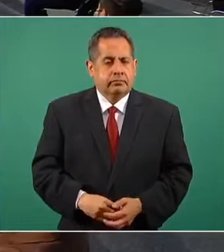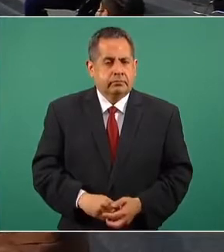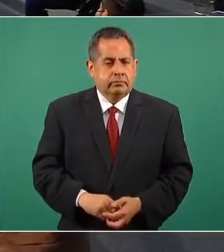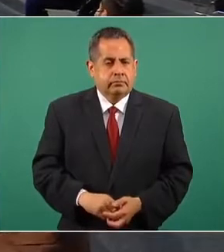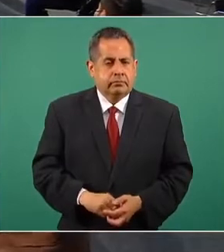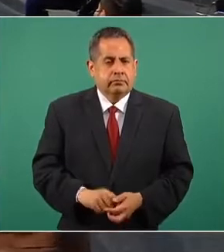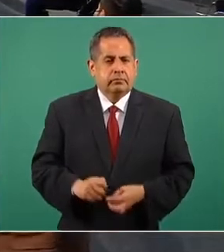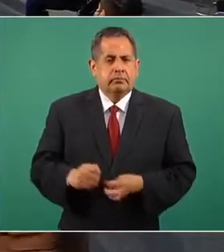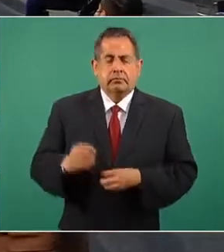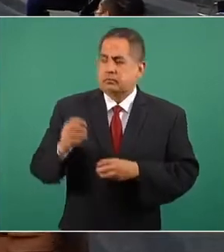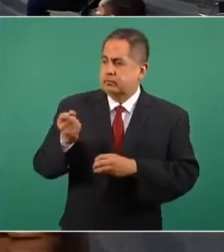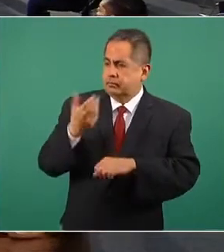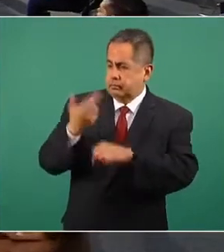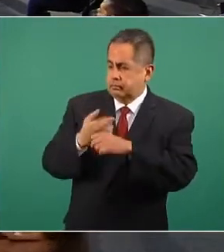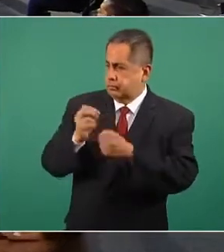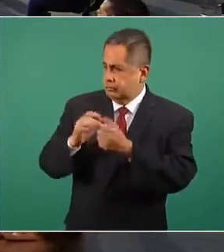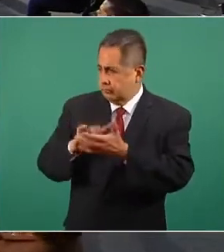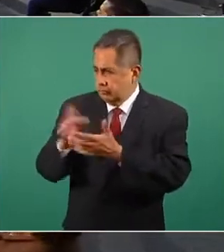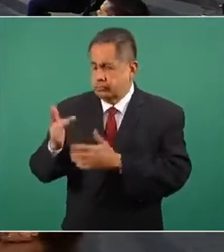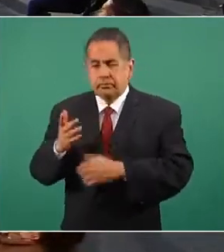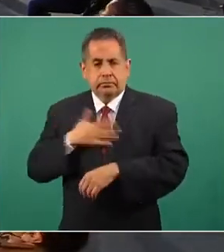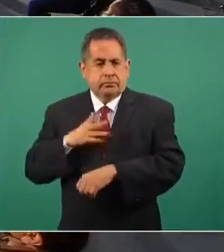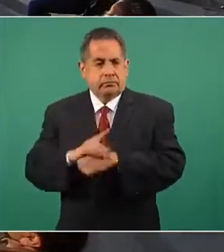Muchas gracias, secretaria. Muy buenos días a todos ustedes.